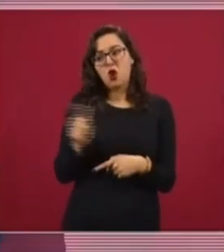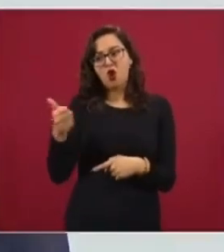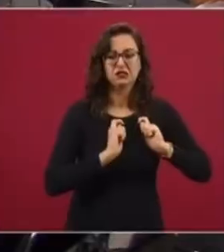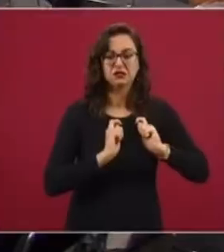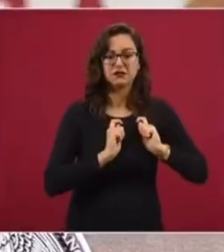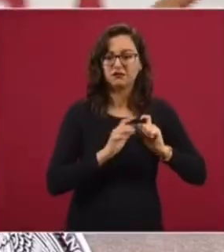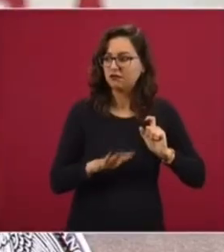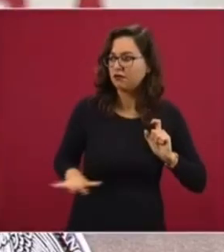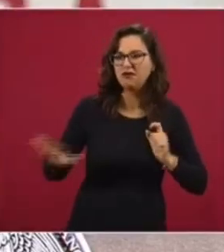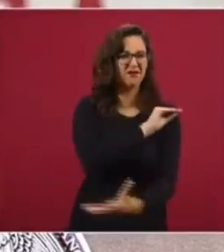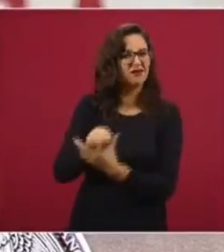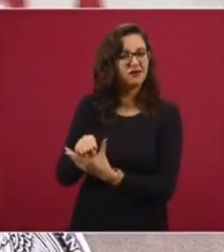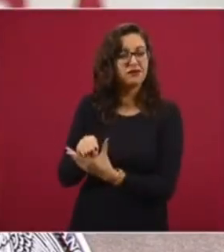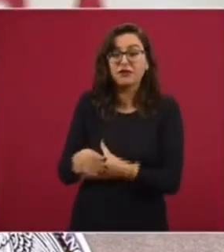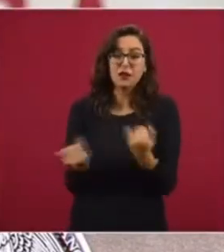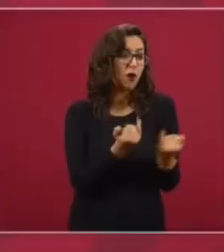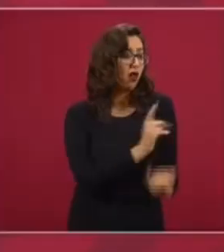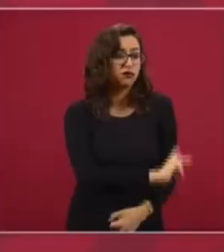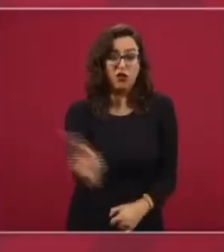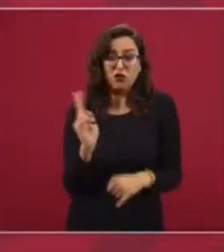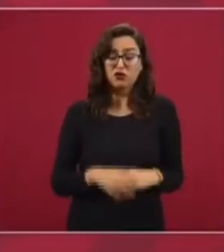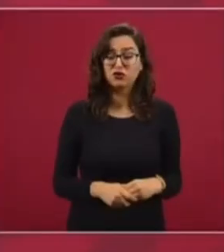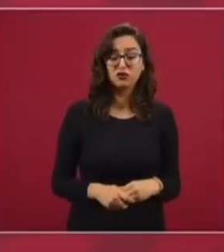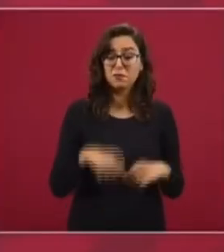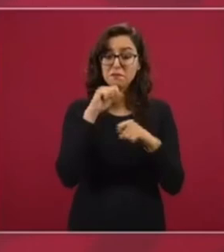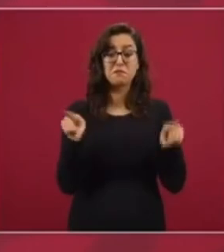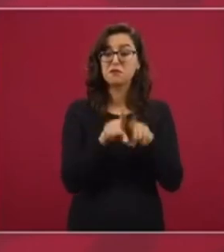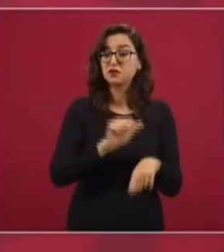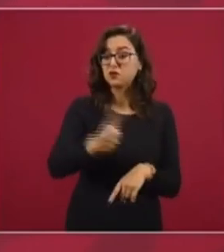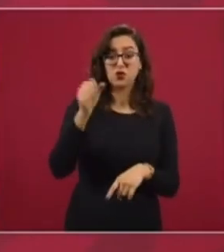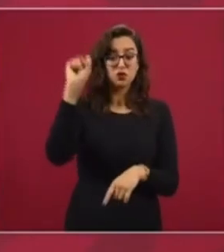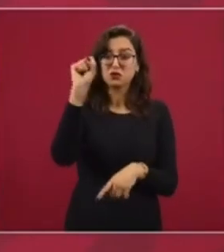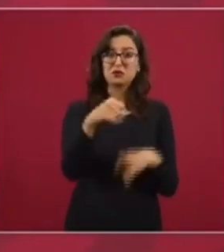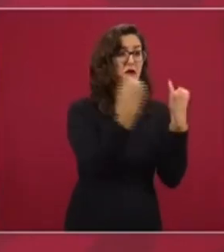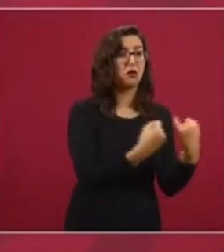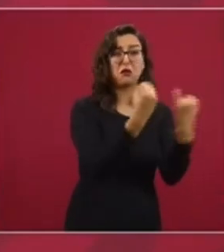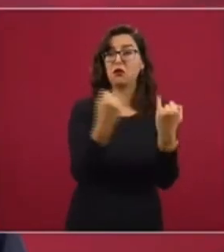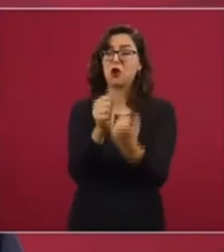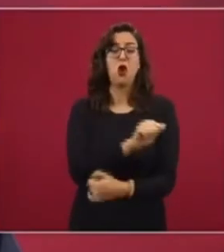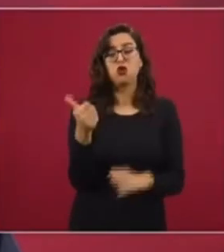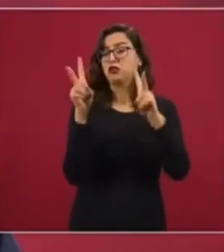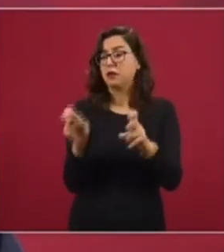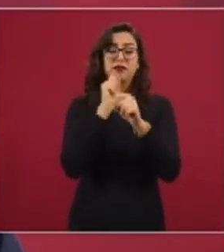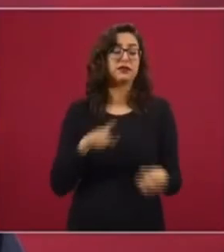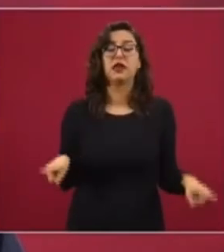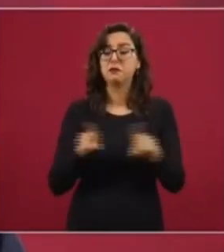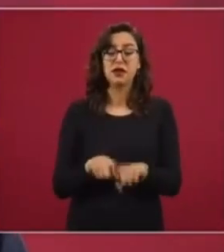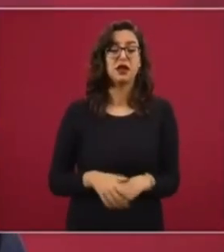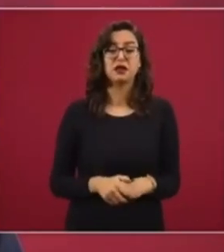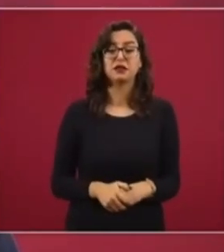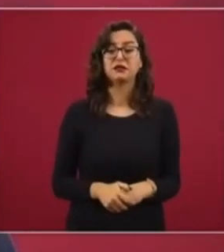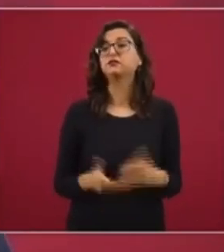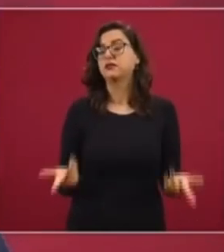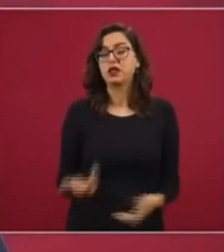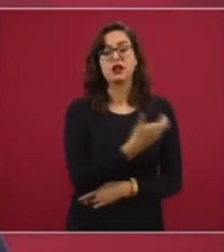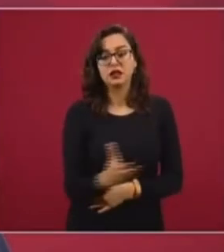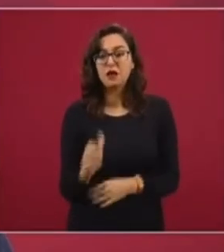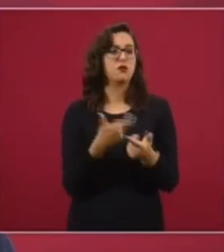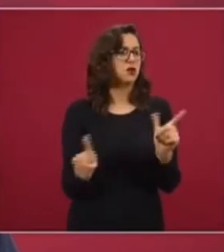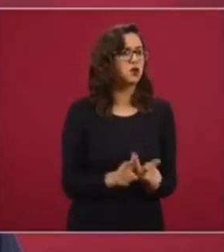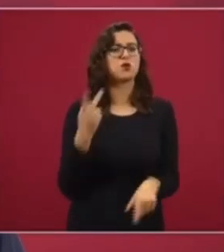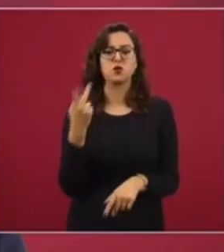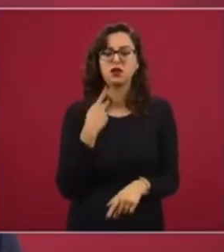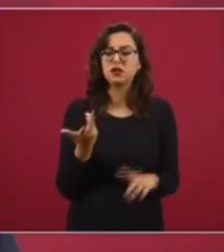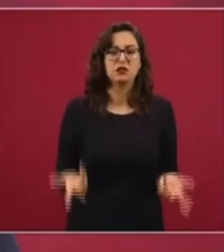los sindicatos. Y no piensan en los trabajadores. Eso es lo mismo que sucede en otros terrenos, en el campo, en el terreno de los partidos.